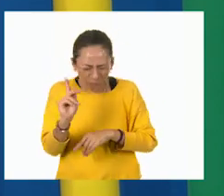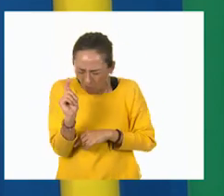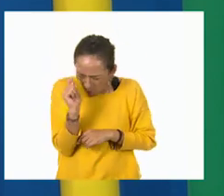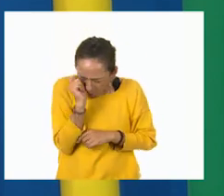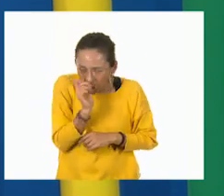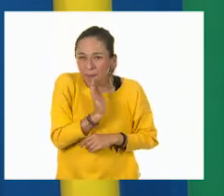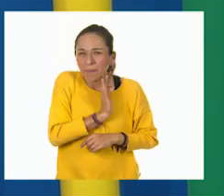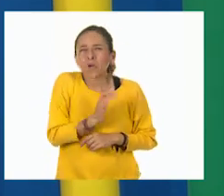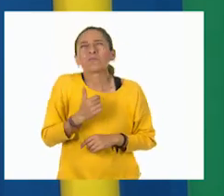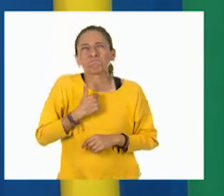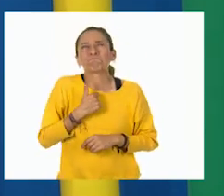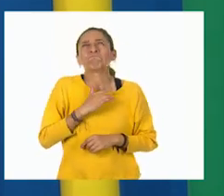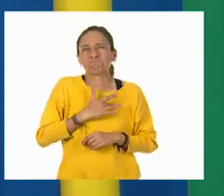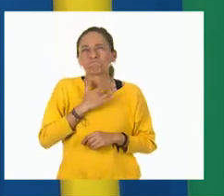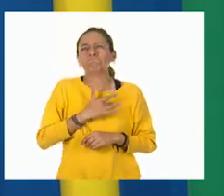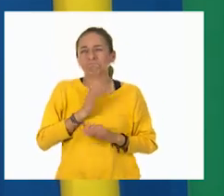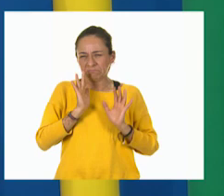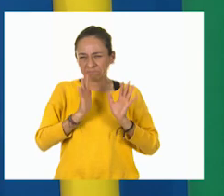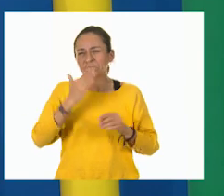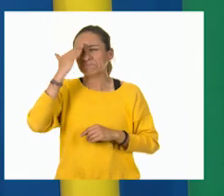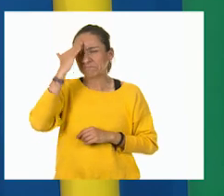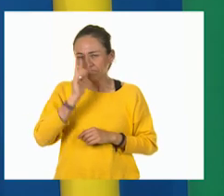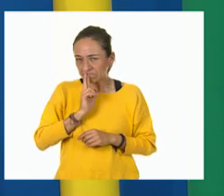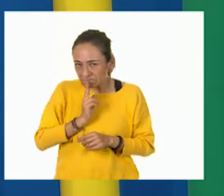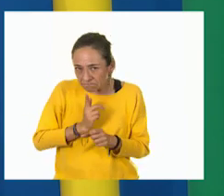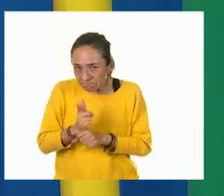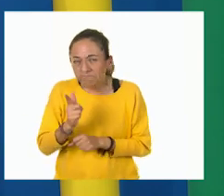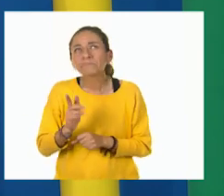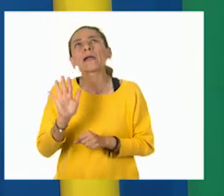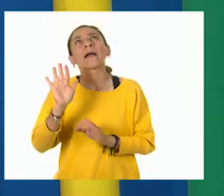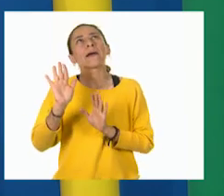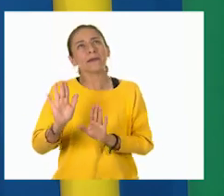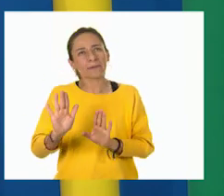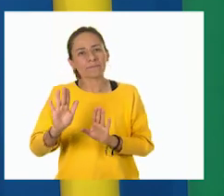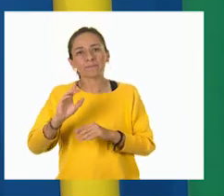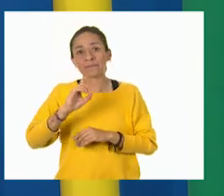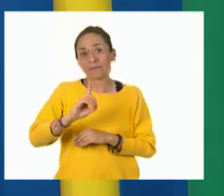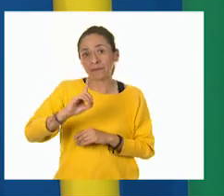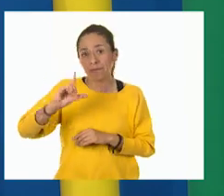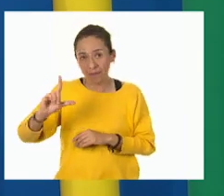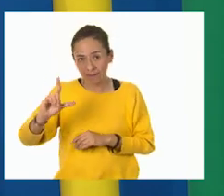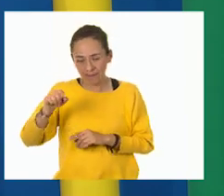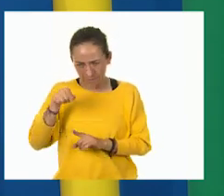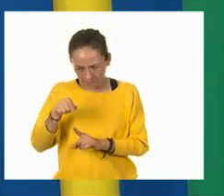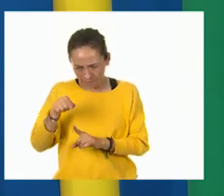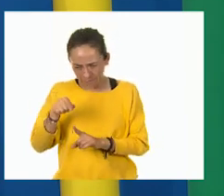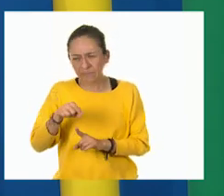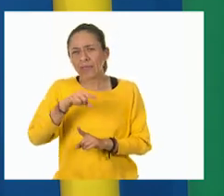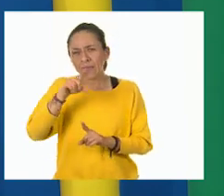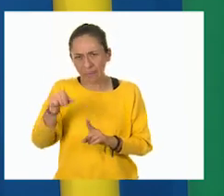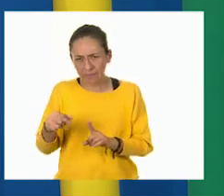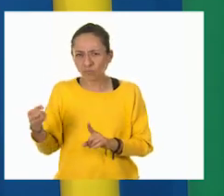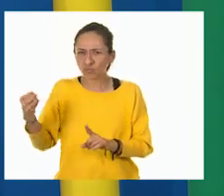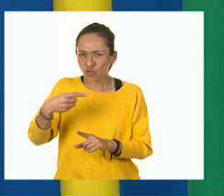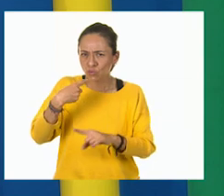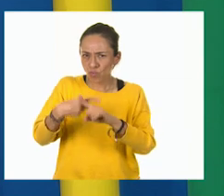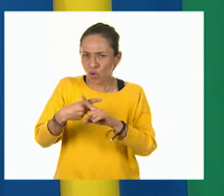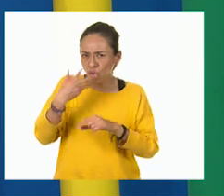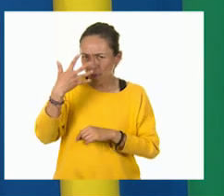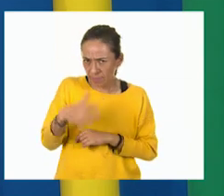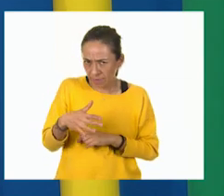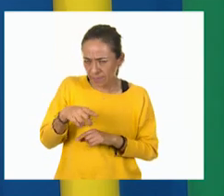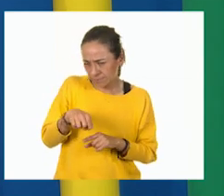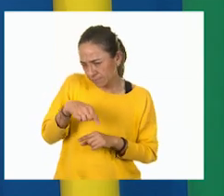Creo que ya tengo la respuesta. Si me ubico en los decilitros y lo multiplico por 10 y llego a los